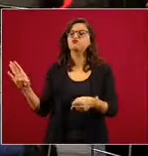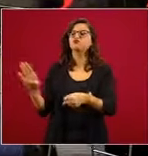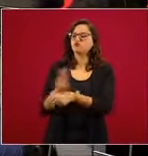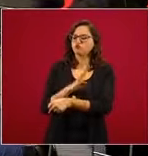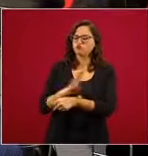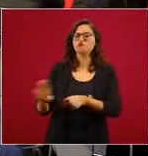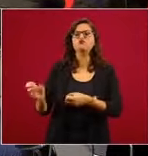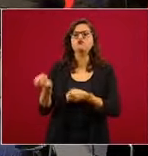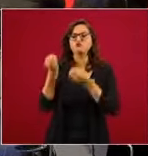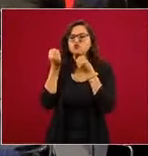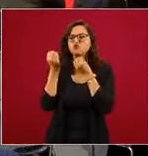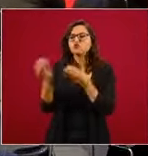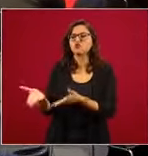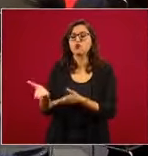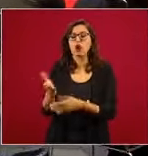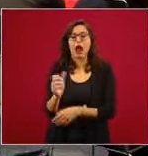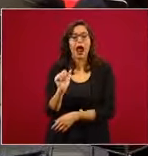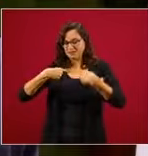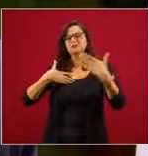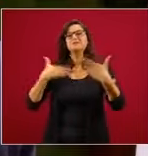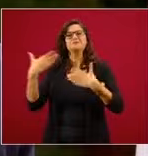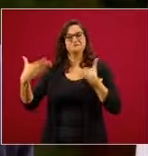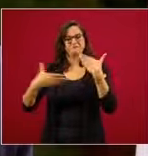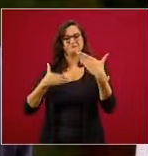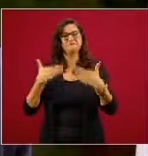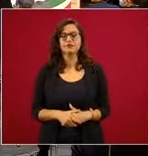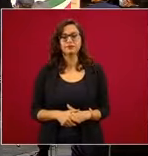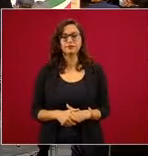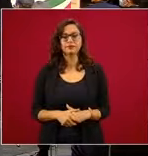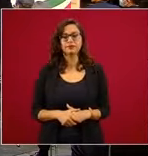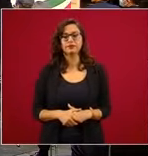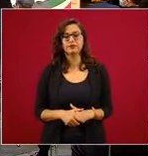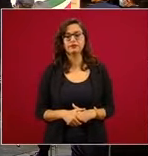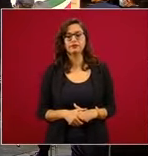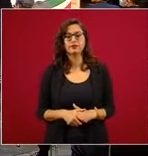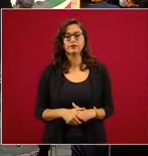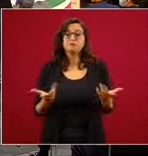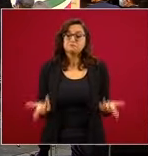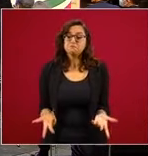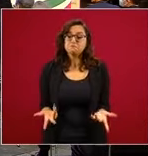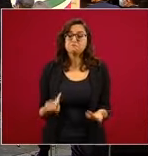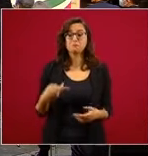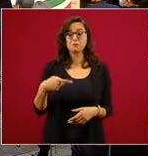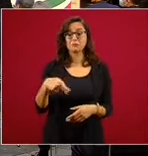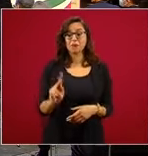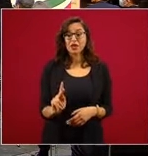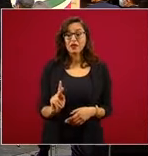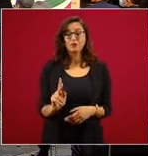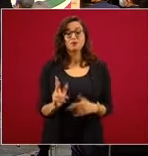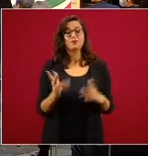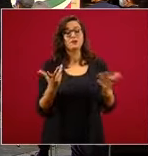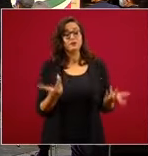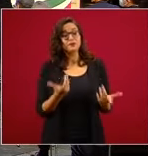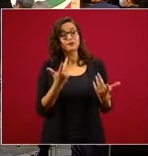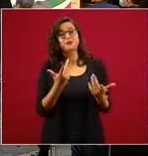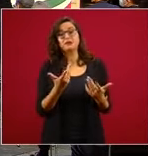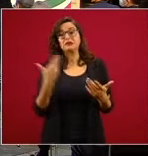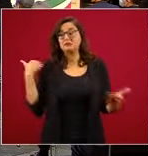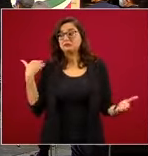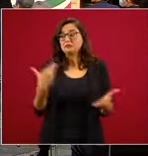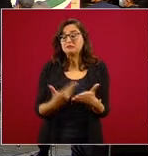uno de los programas sociales. No obstante, nos han reprochado que no emprendimos un rescate